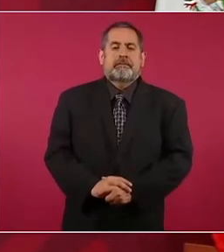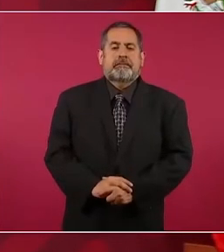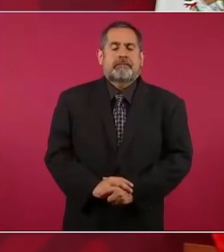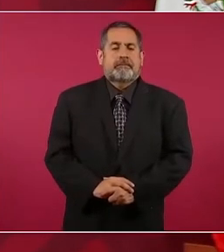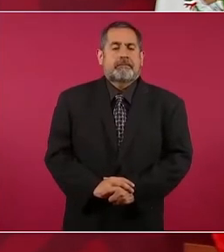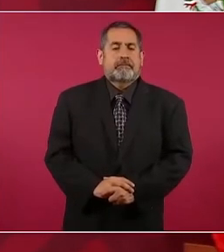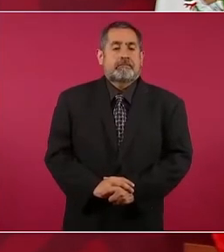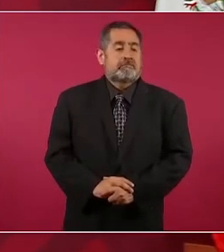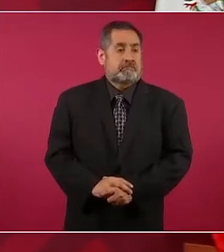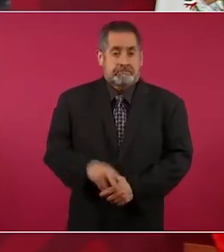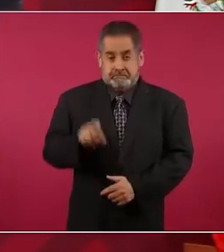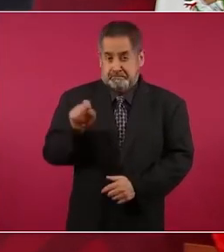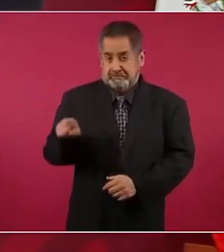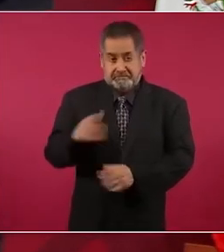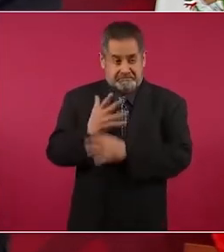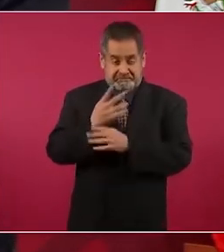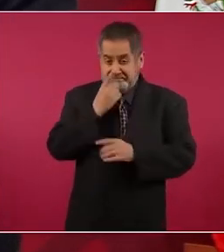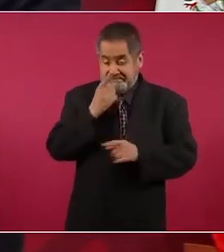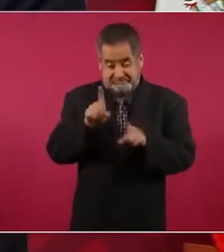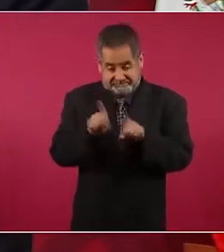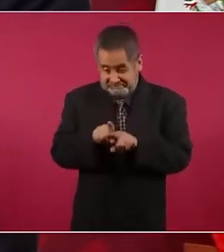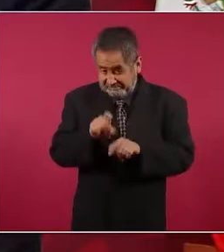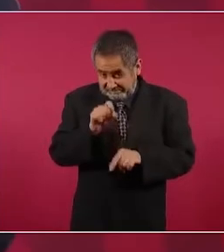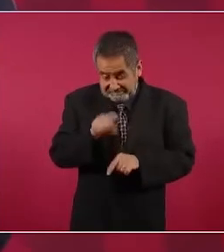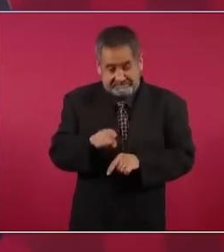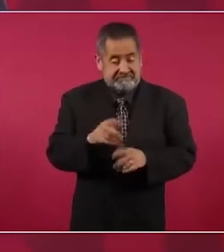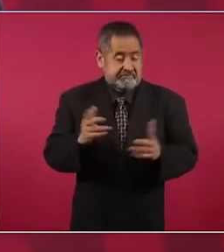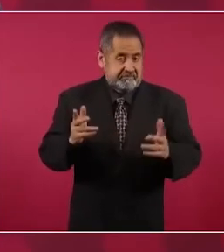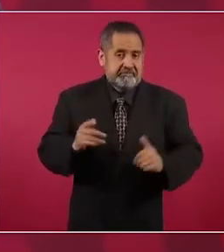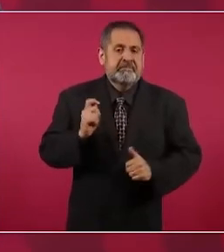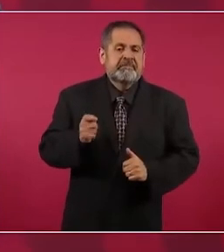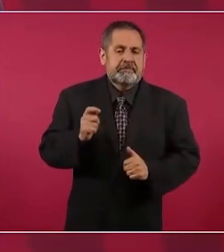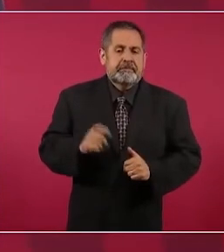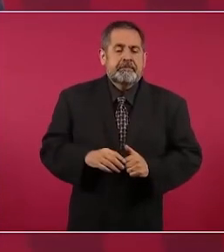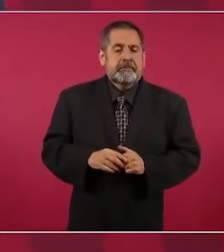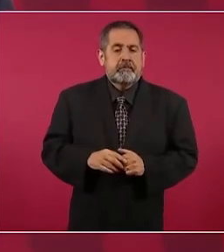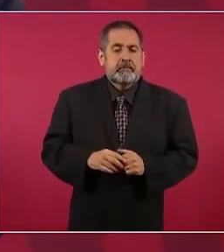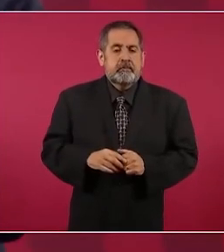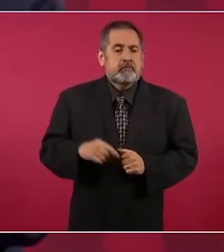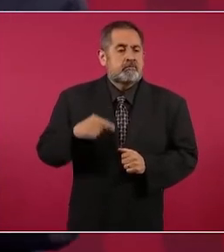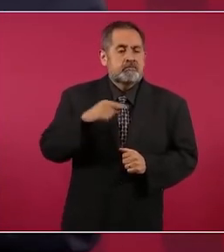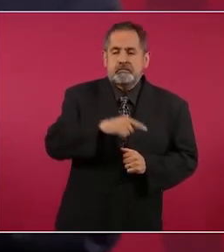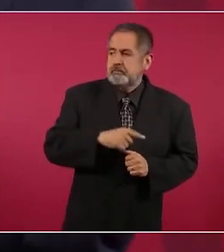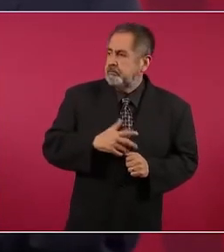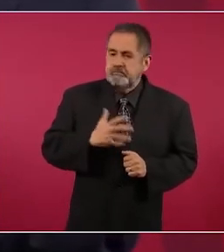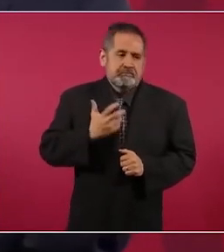De que cargó los dados.